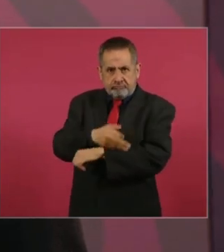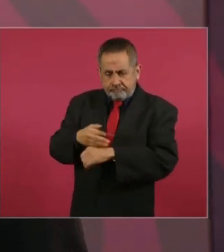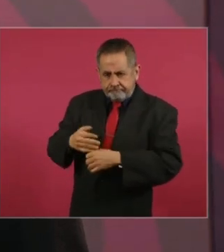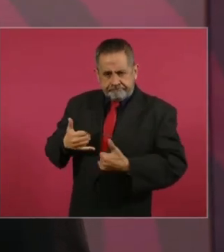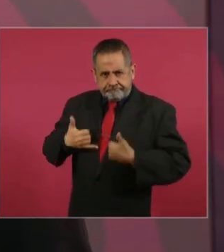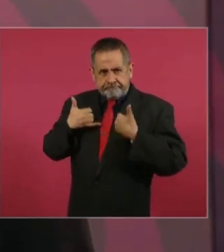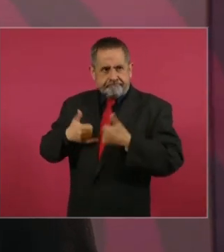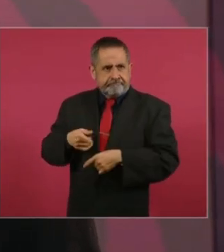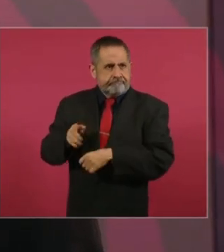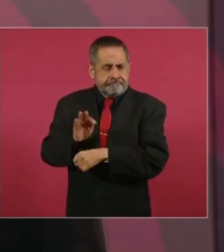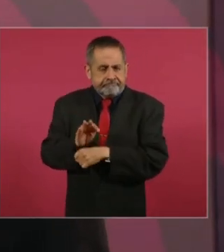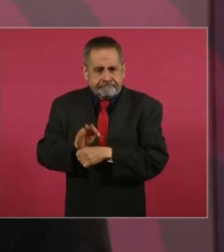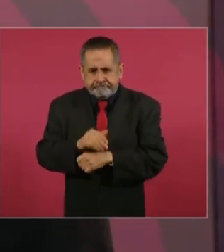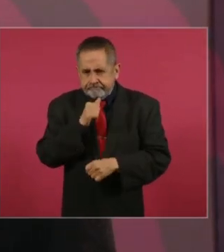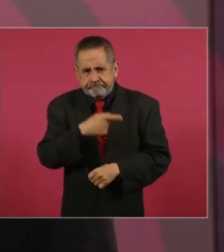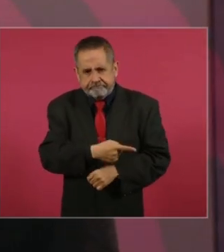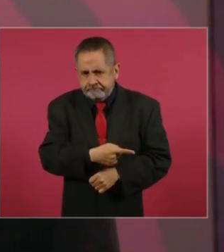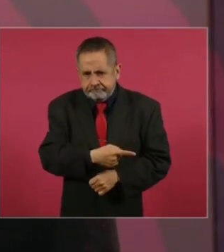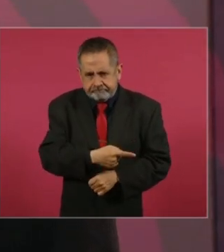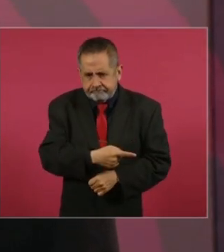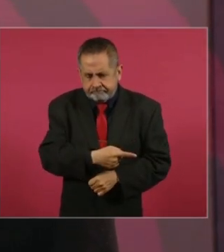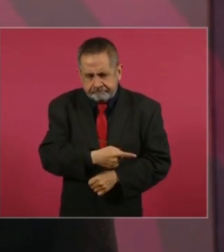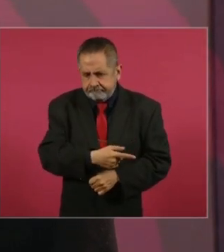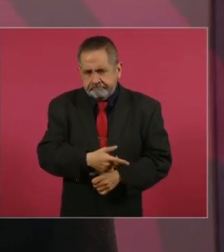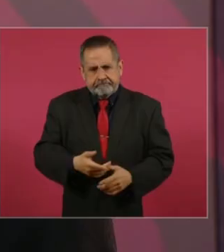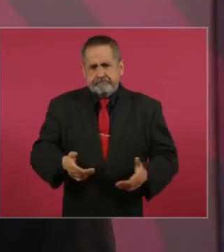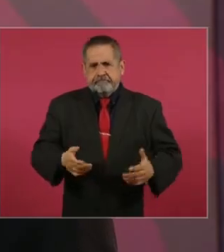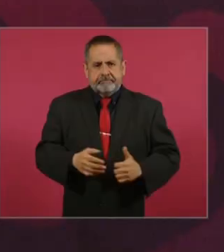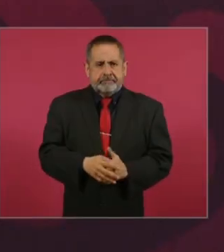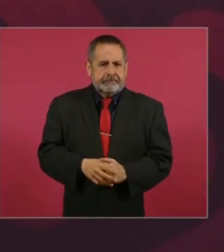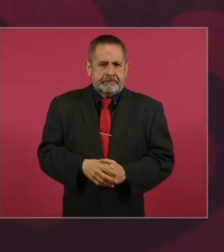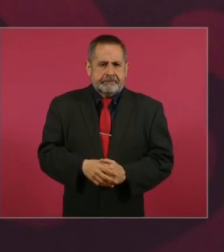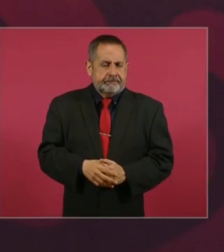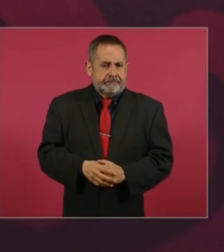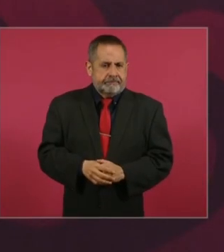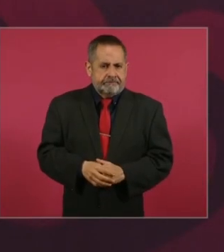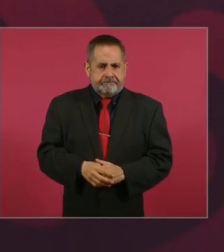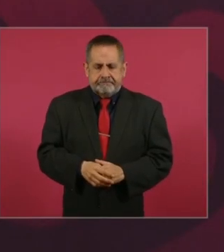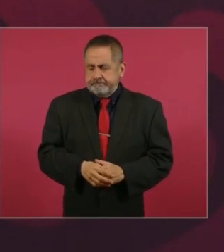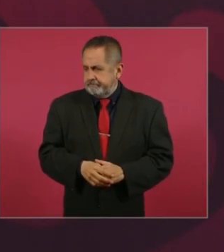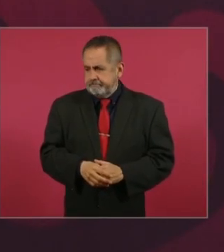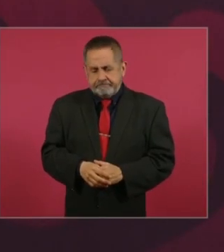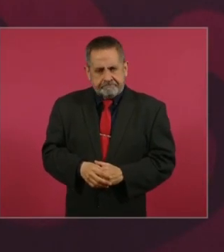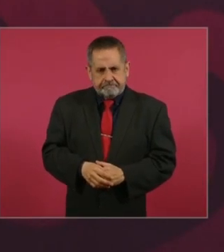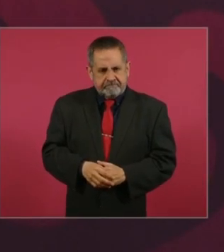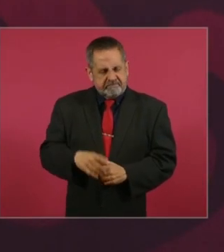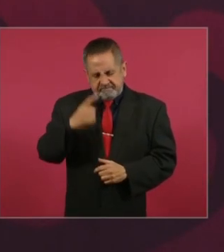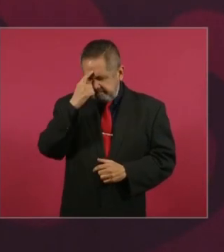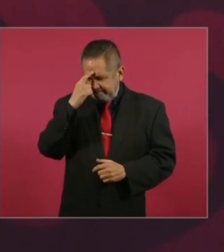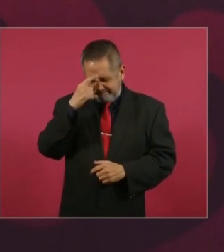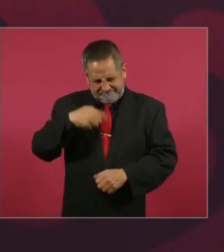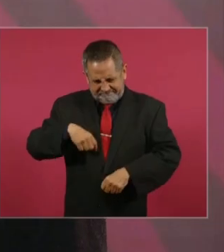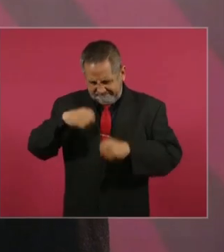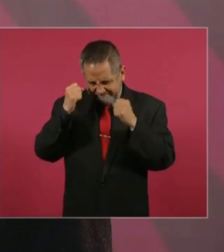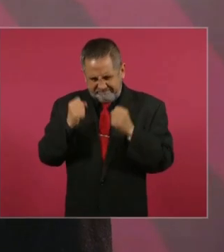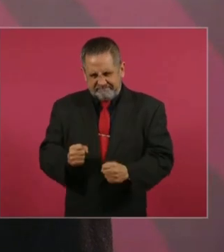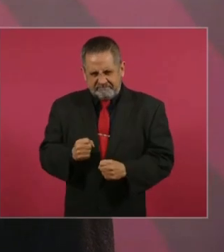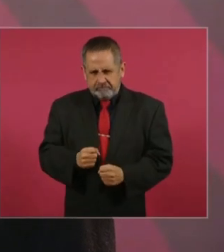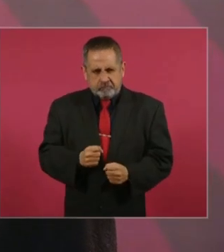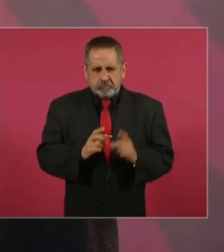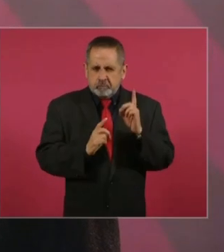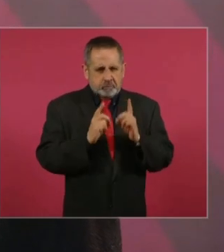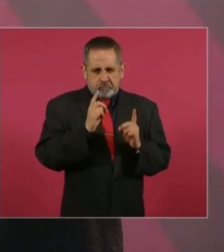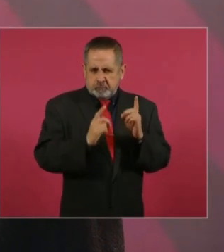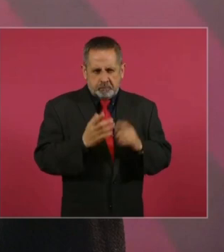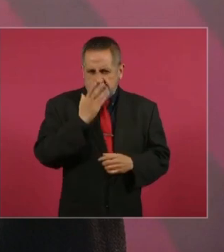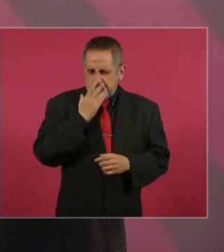jóvenes desaparecidos. Y es indudable que